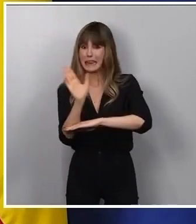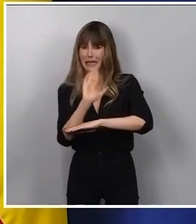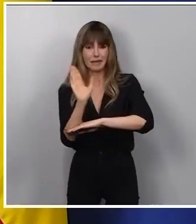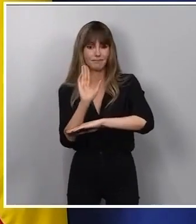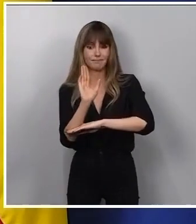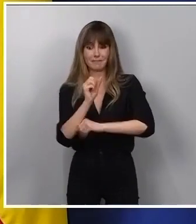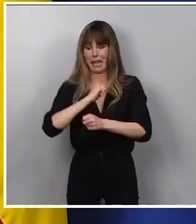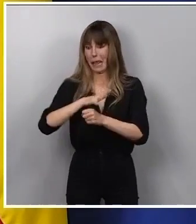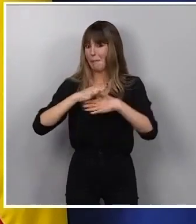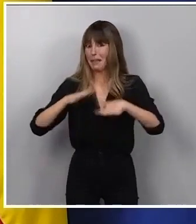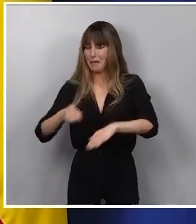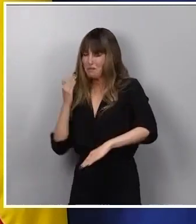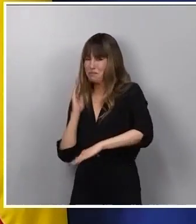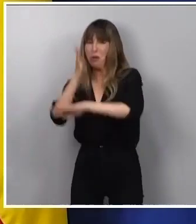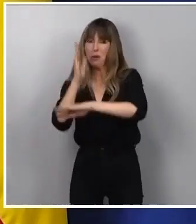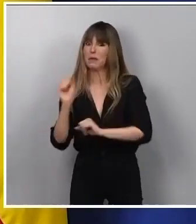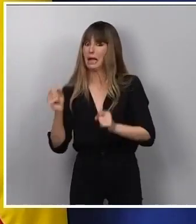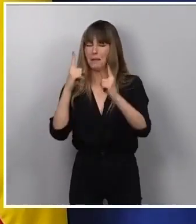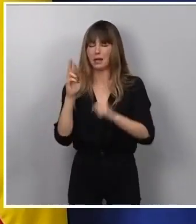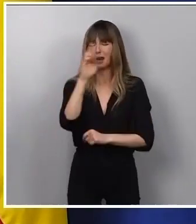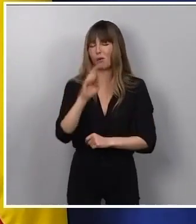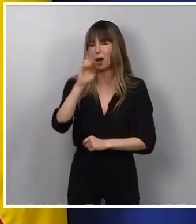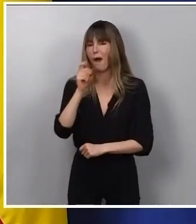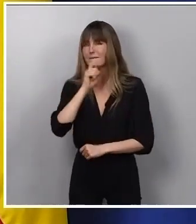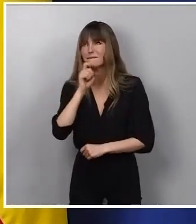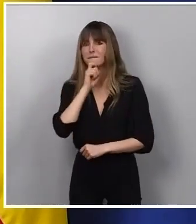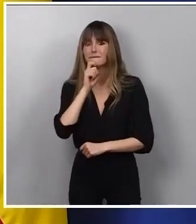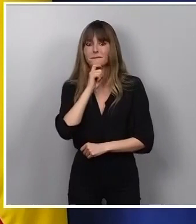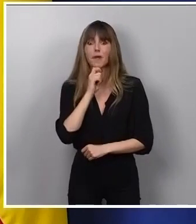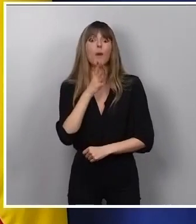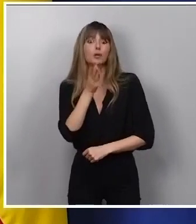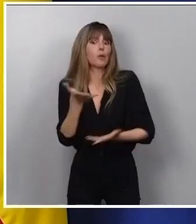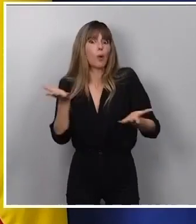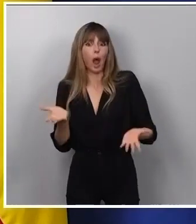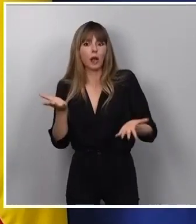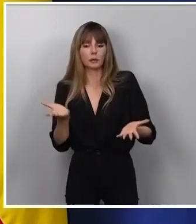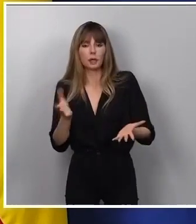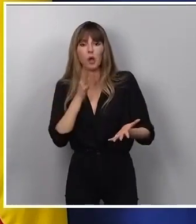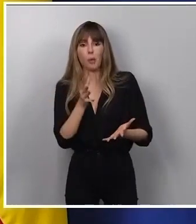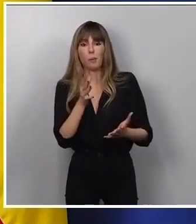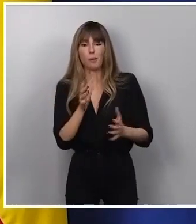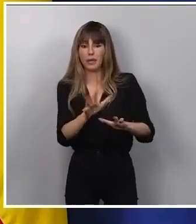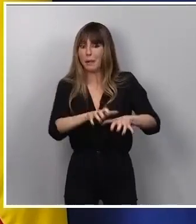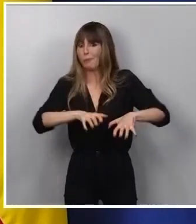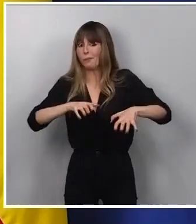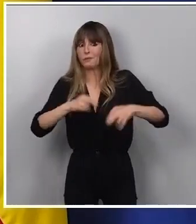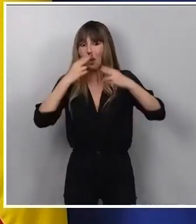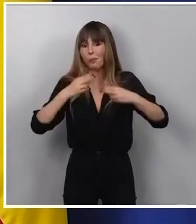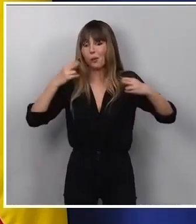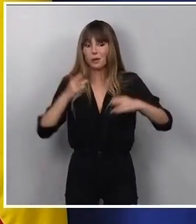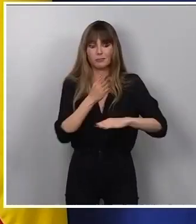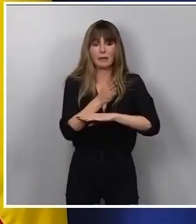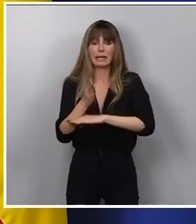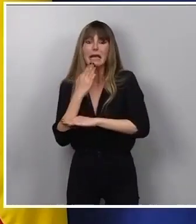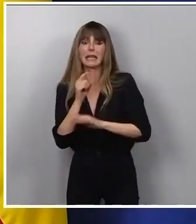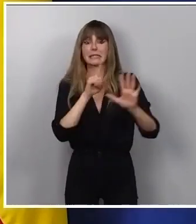afectados por la pandemia, los que más le costó recuperarse. Y, entre otras cosas, fue por la caída del público de 65 o